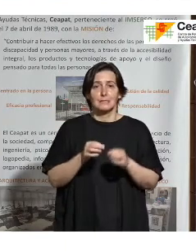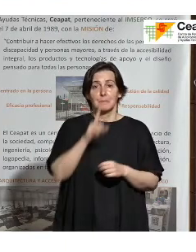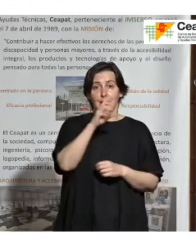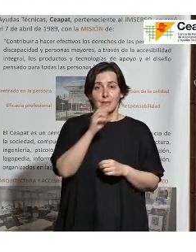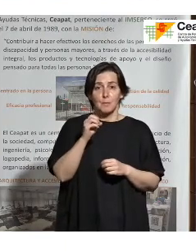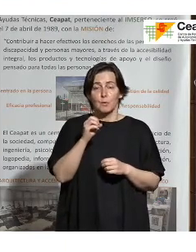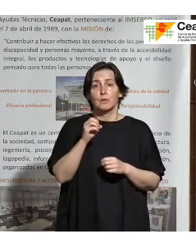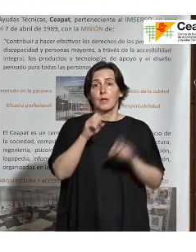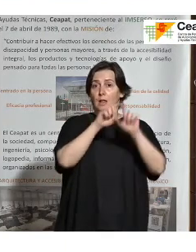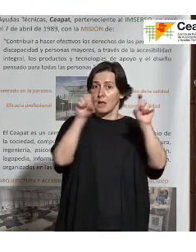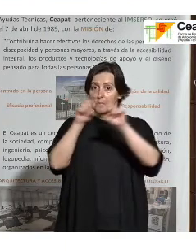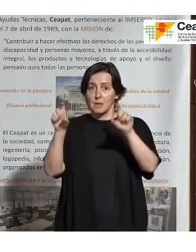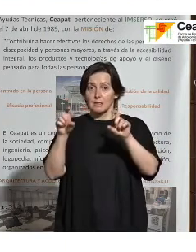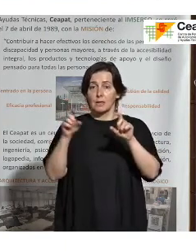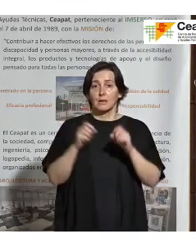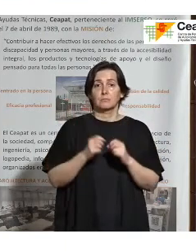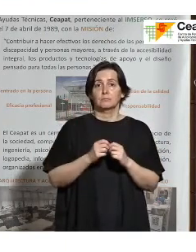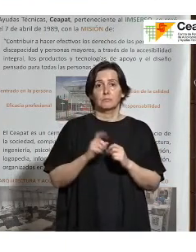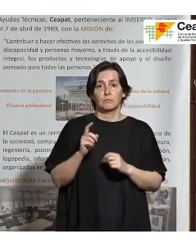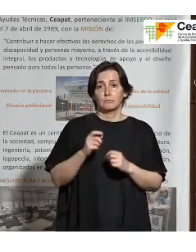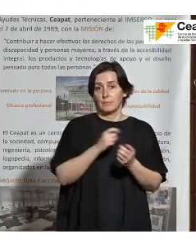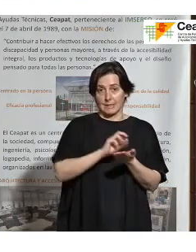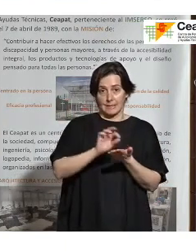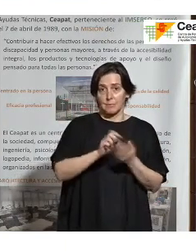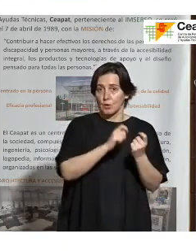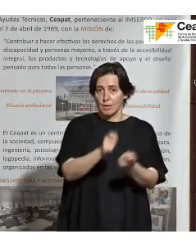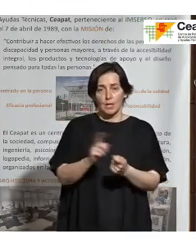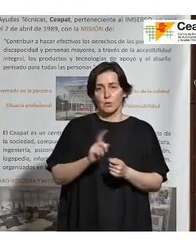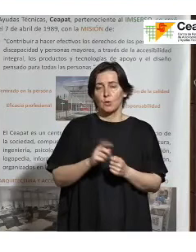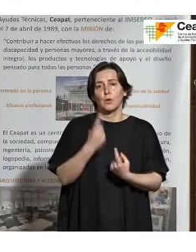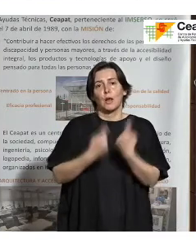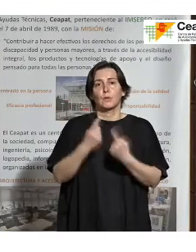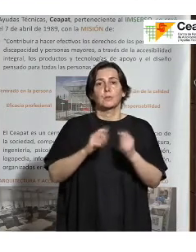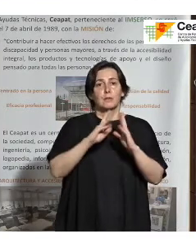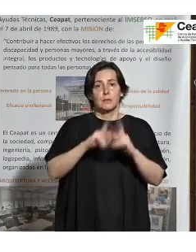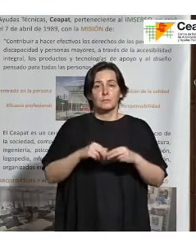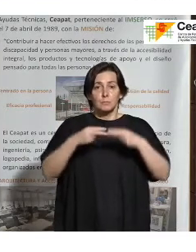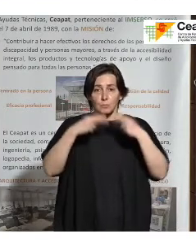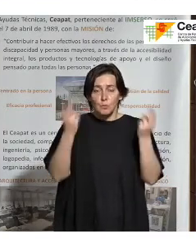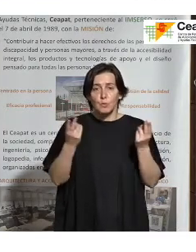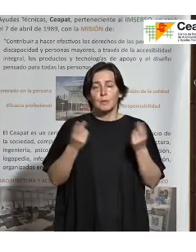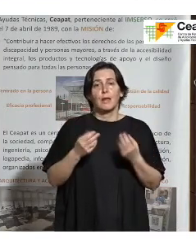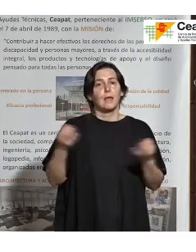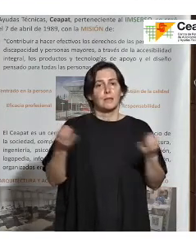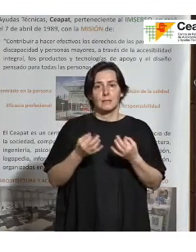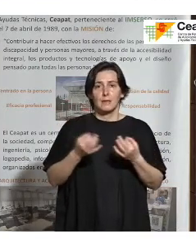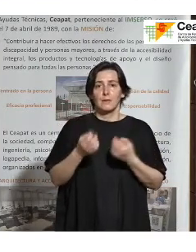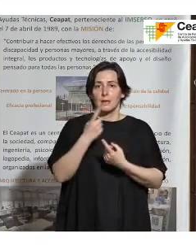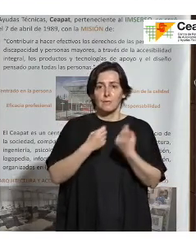las empresas o entidades prestadoras. Va a depender, en muchos casos es la propia Administración Pública quien tiene que realizar esta